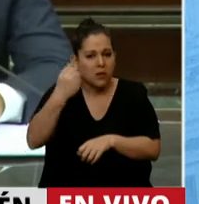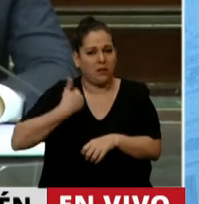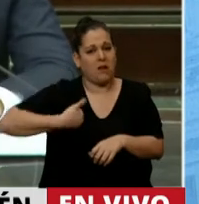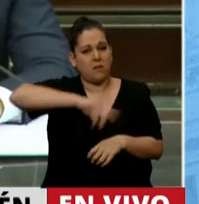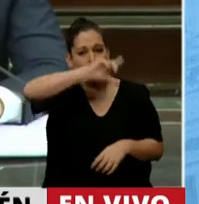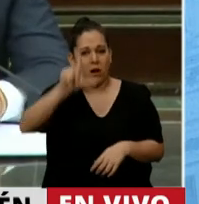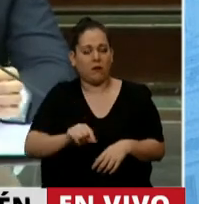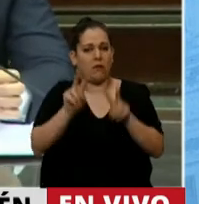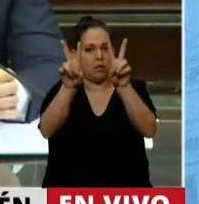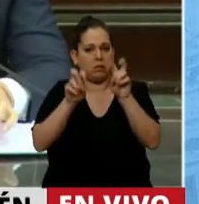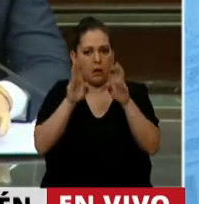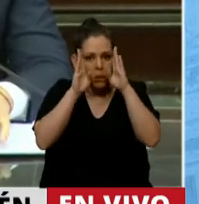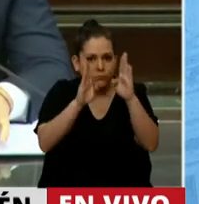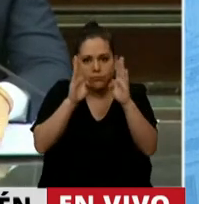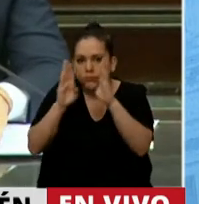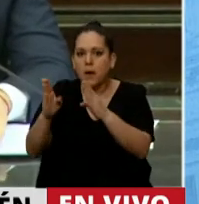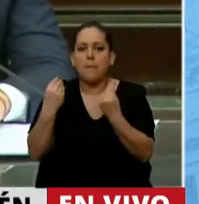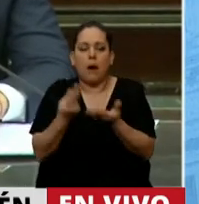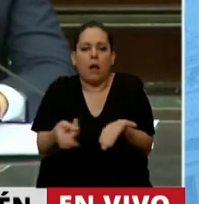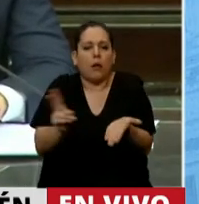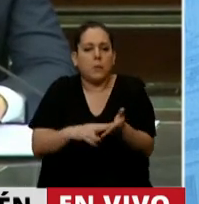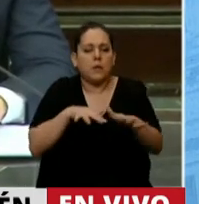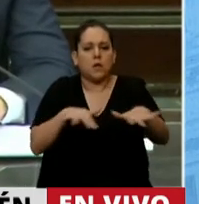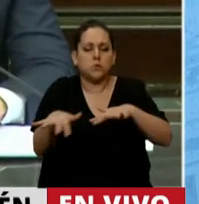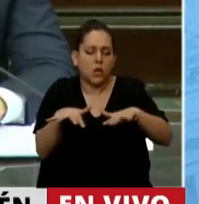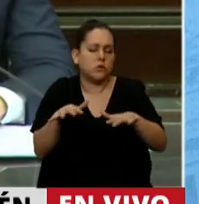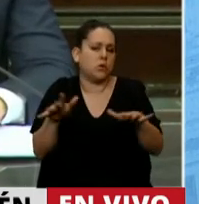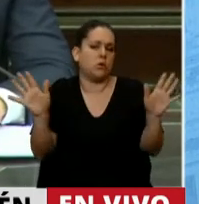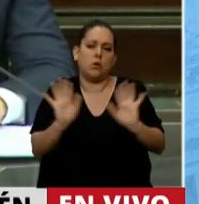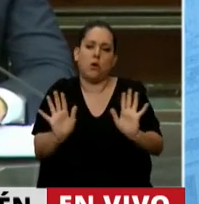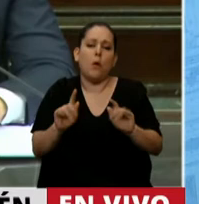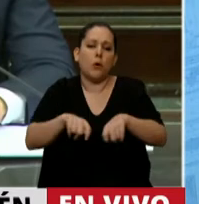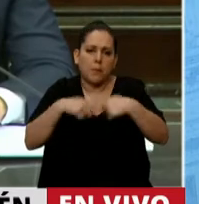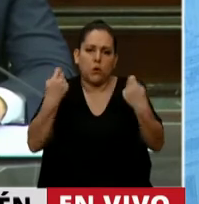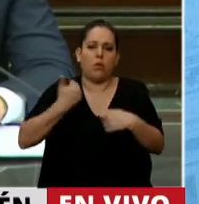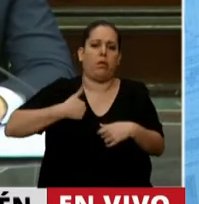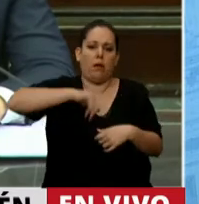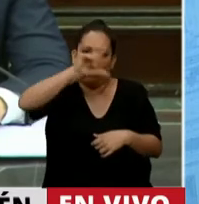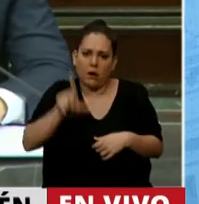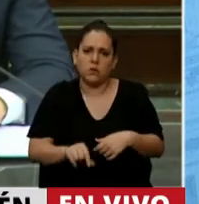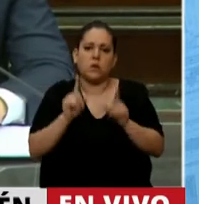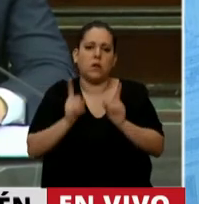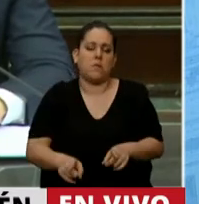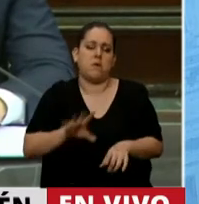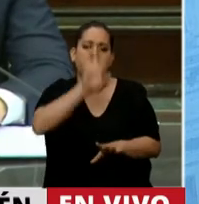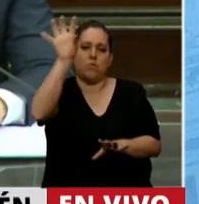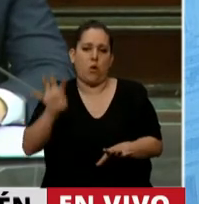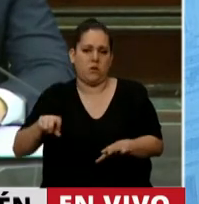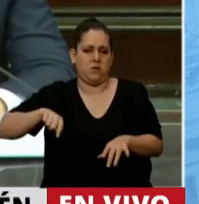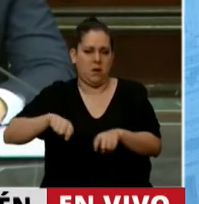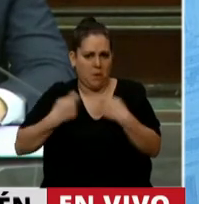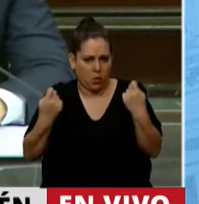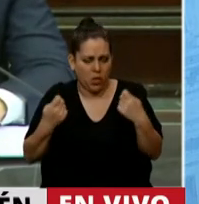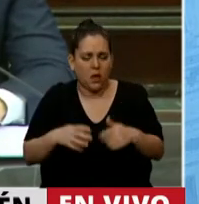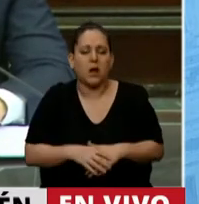para que no se repitan situaciones que terminan perjudicando a la Nación y a nuestras provincias. En esta